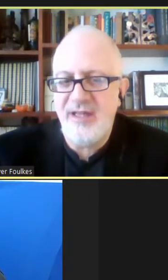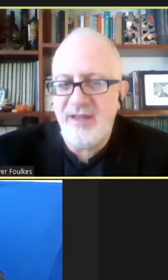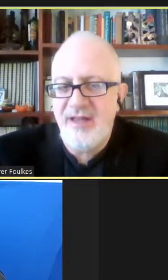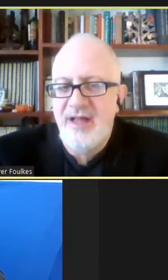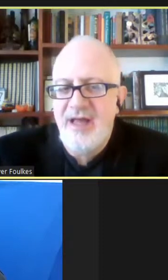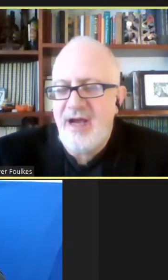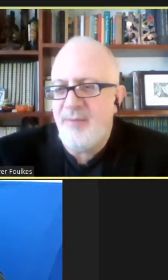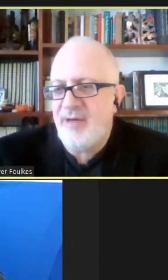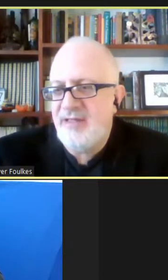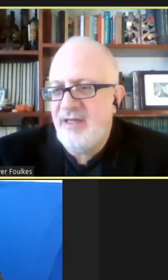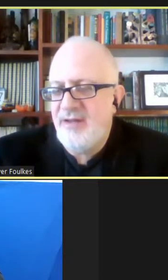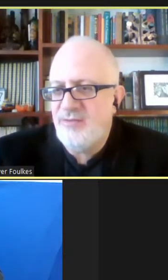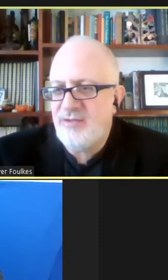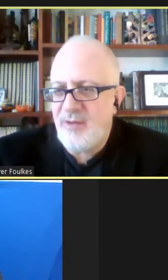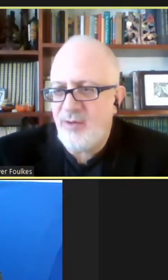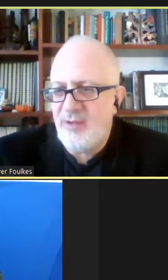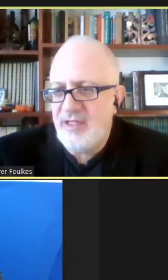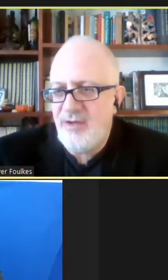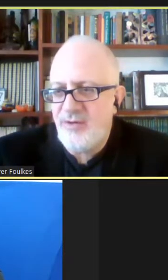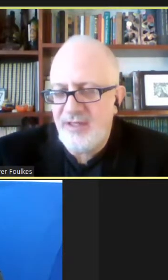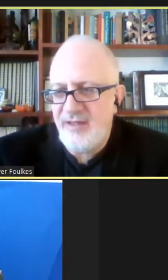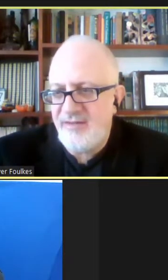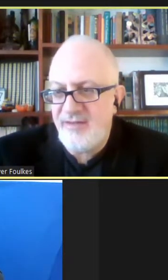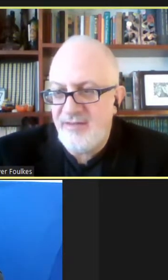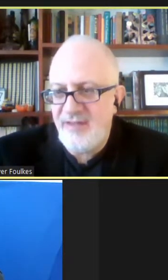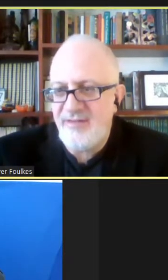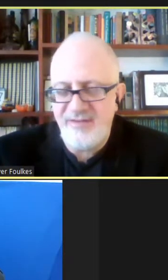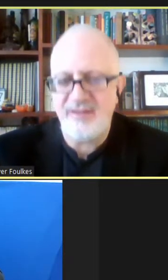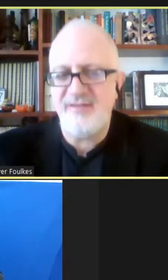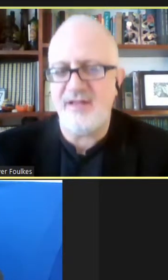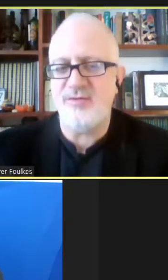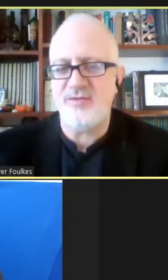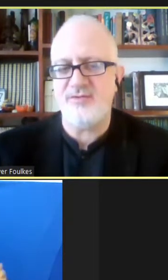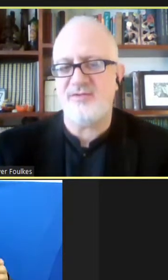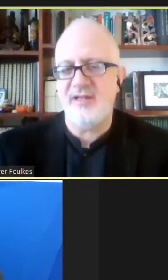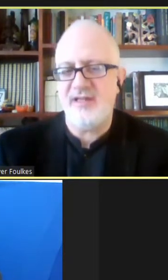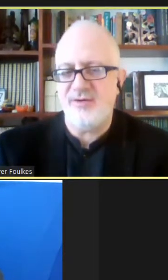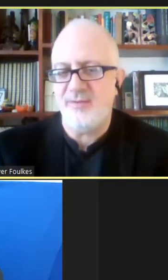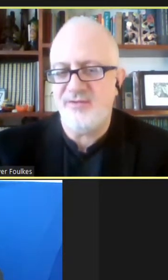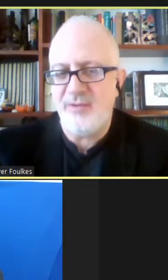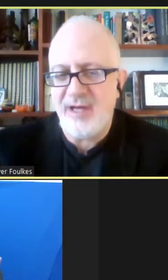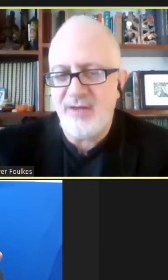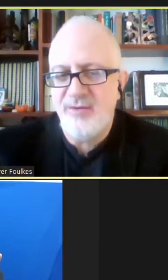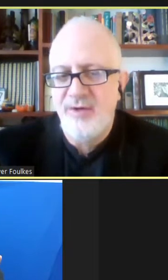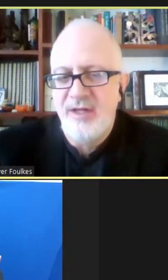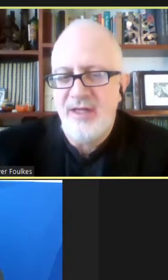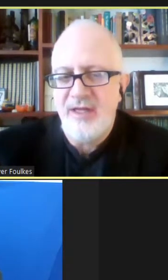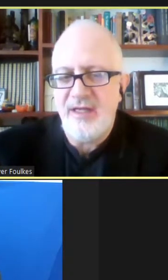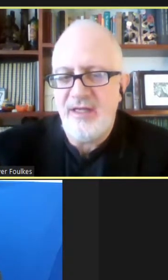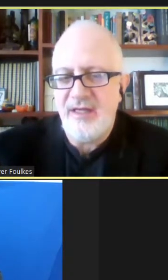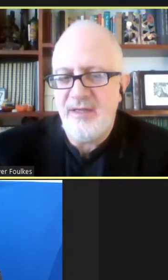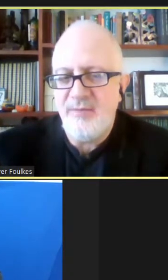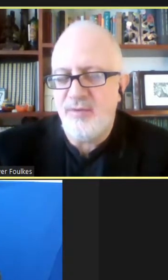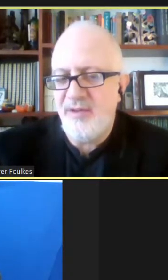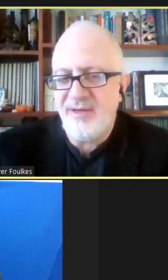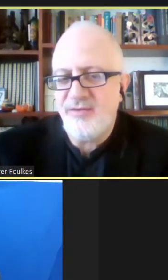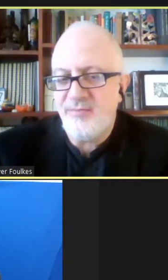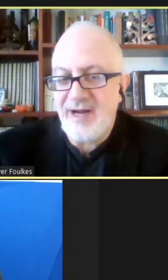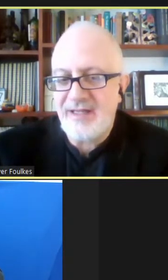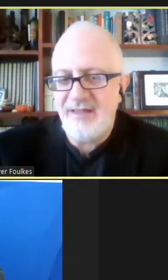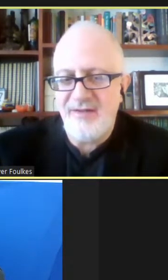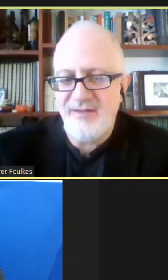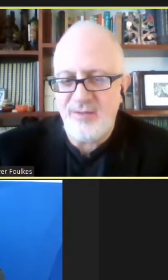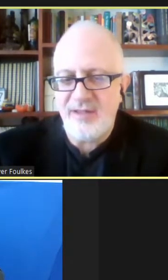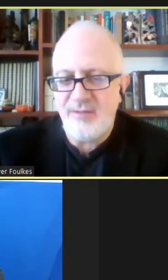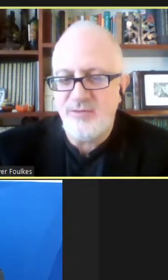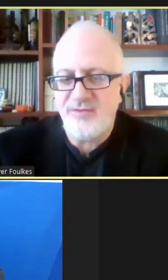oportunidad a partir de un trabajo anterior que desde 17 institutos estudios críticos hemos llevado por diversos